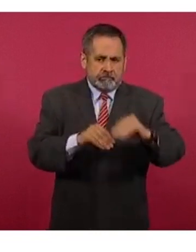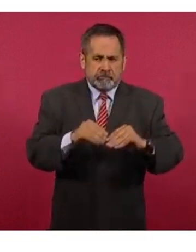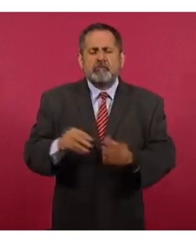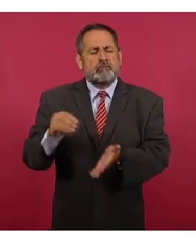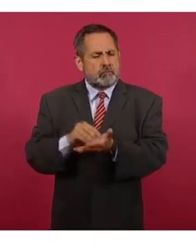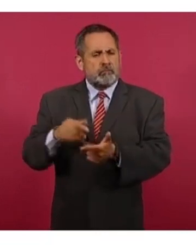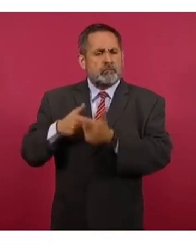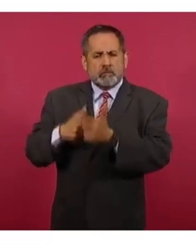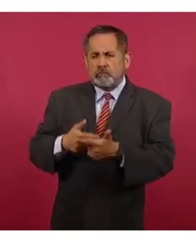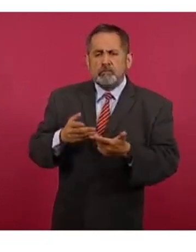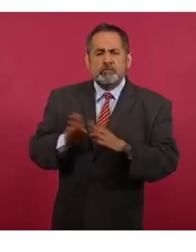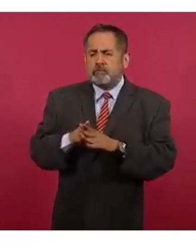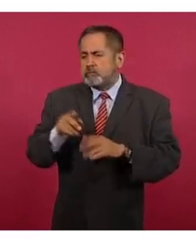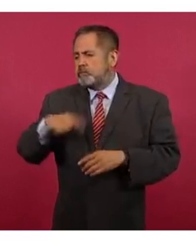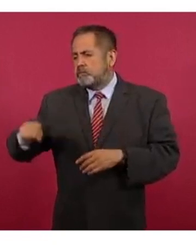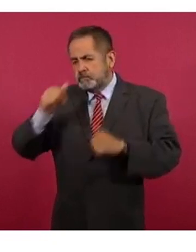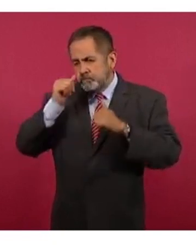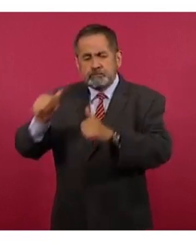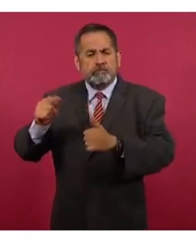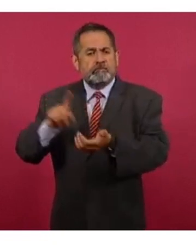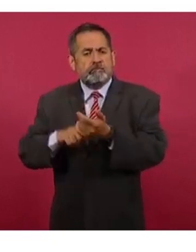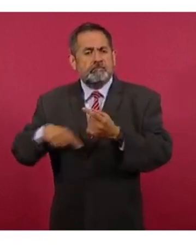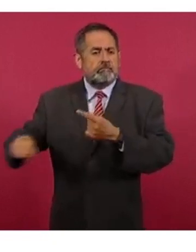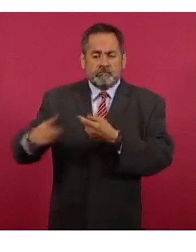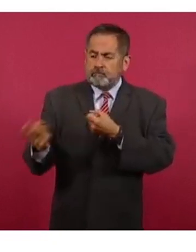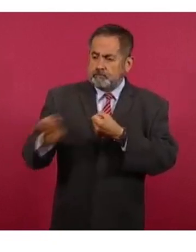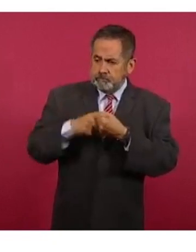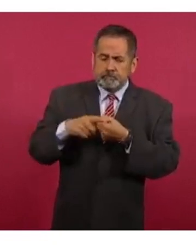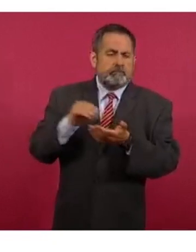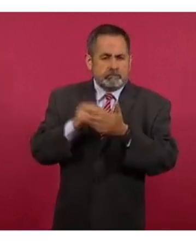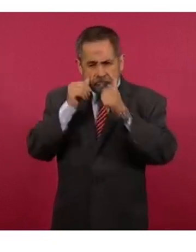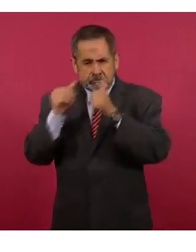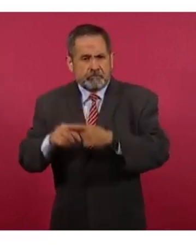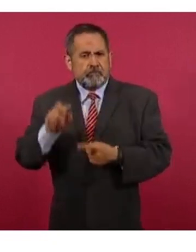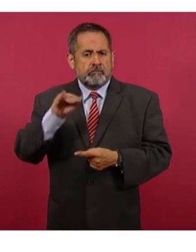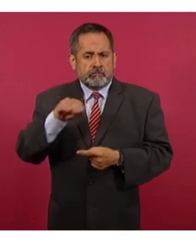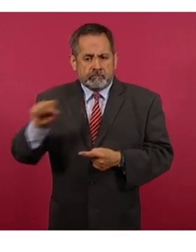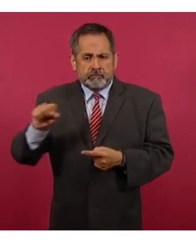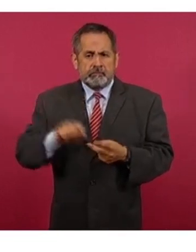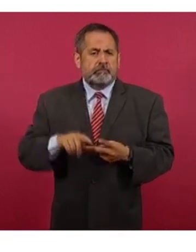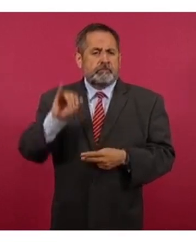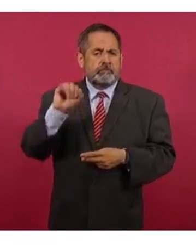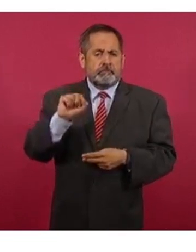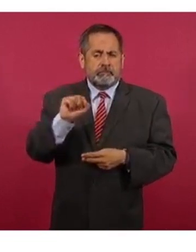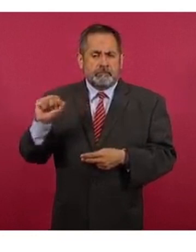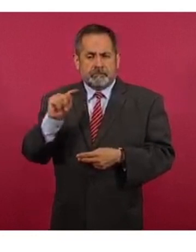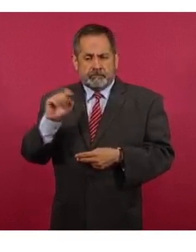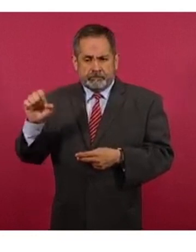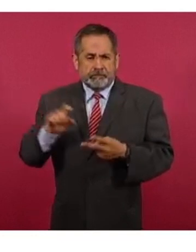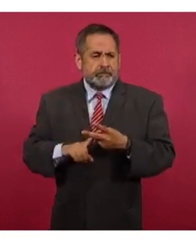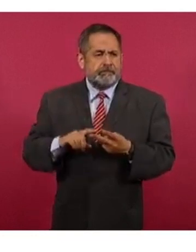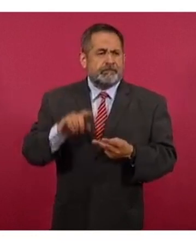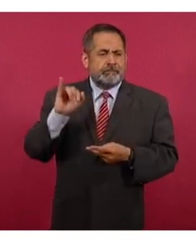operación de los servicios de atención médica para las personas con seguridad social en el IMSS, en el Issste, en ISFAM para las Fuerzas